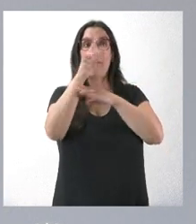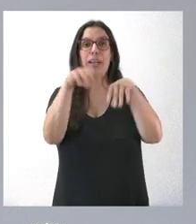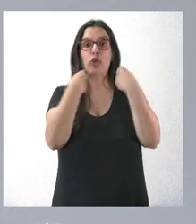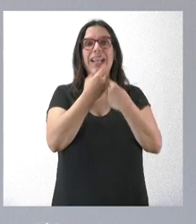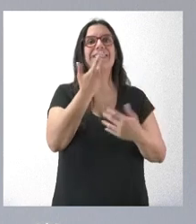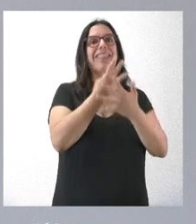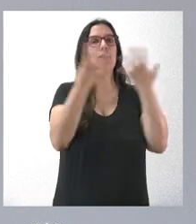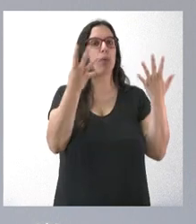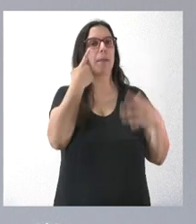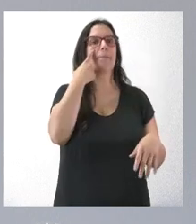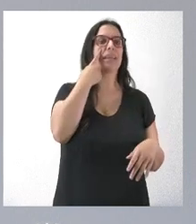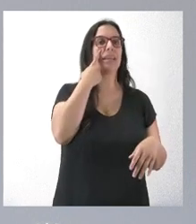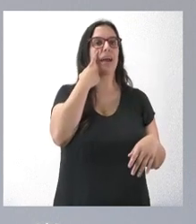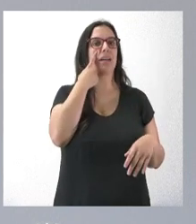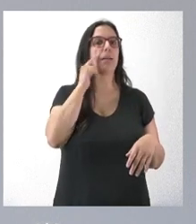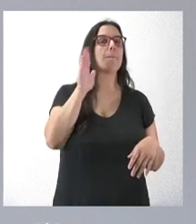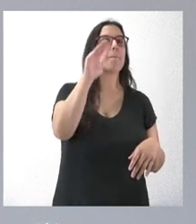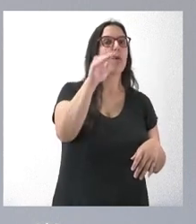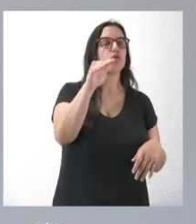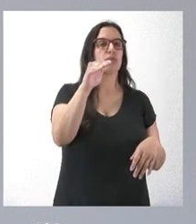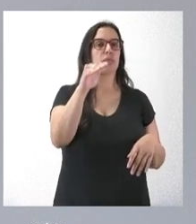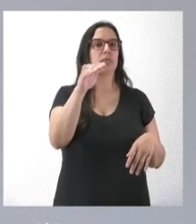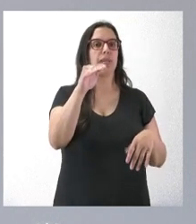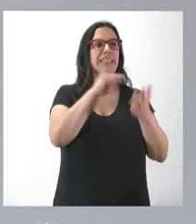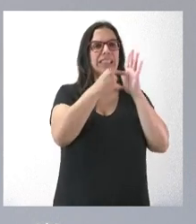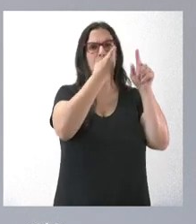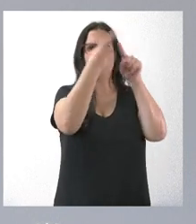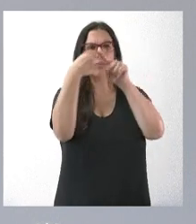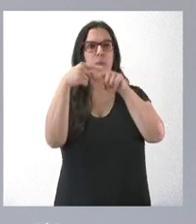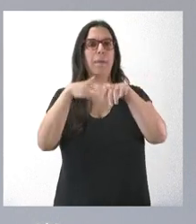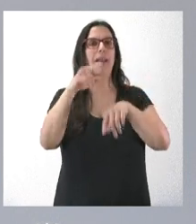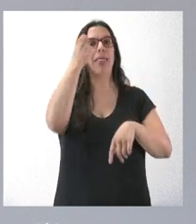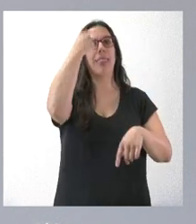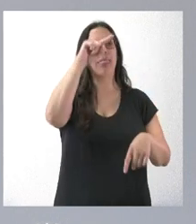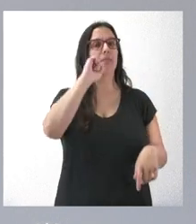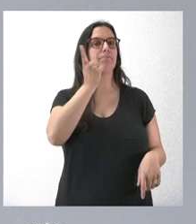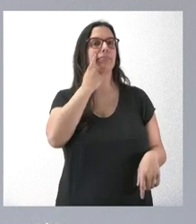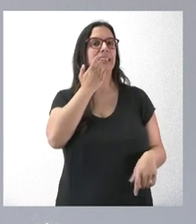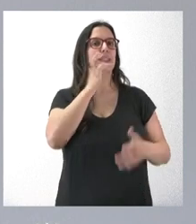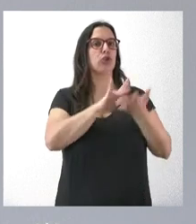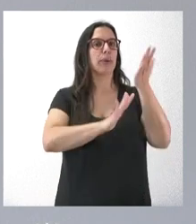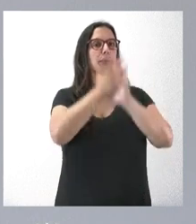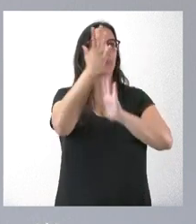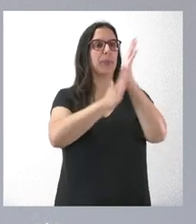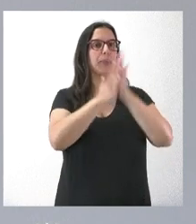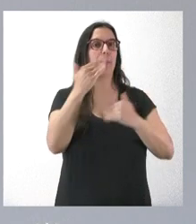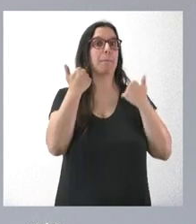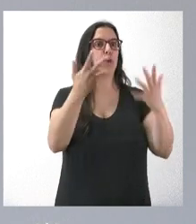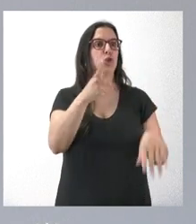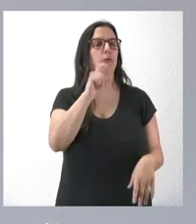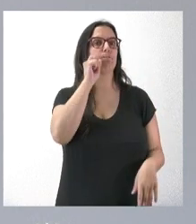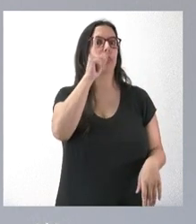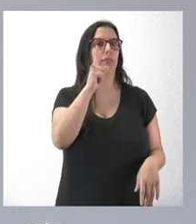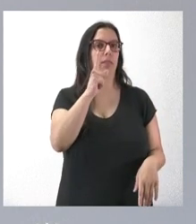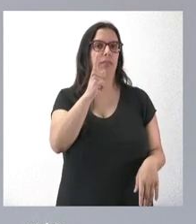vigilan nuestros montes con infrarrojos y con distintos sistemas que permiten obtener una respuesta anticipada ante un incendio